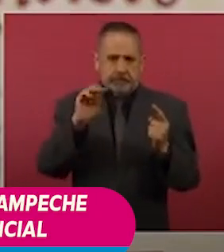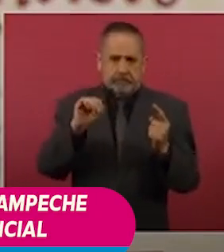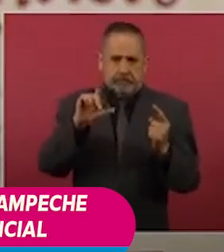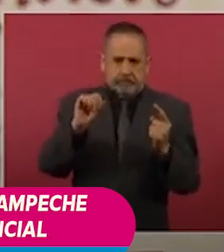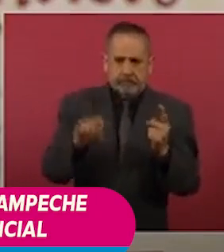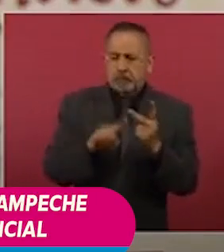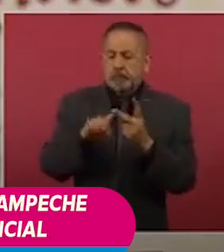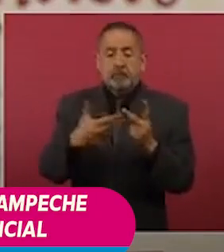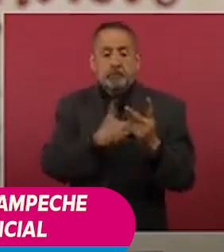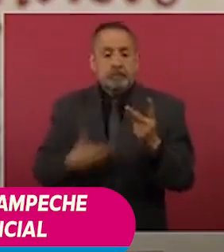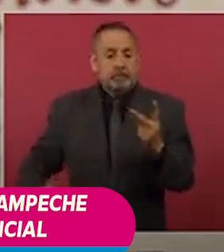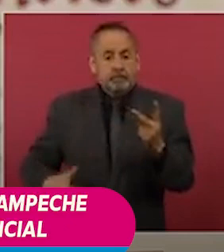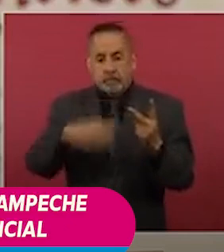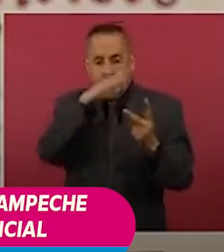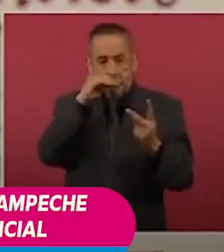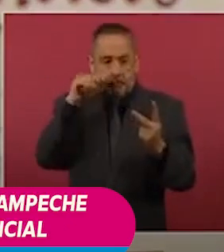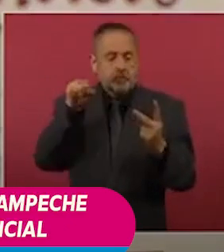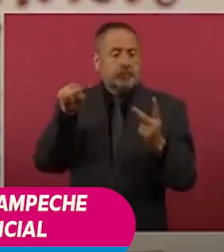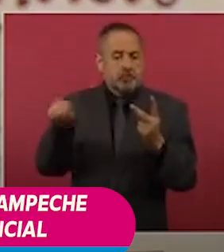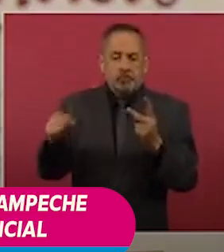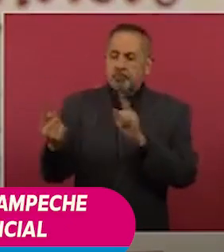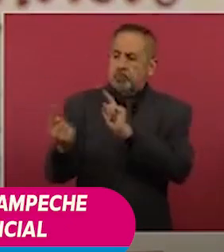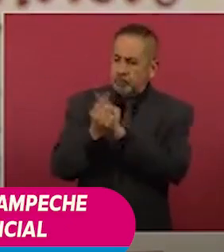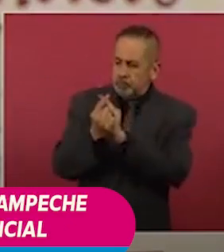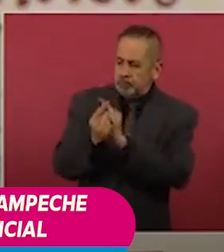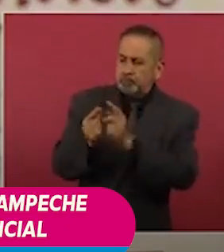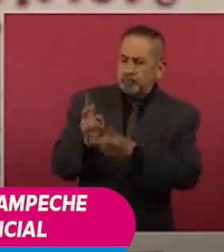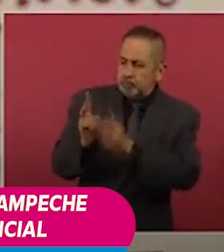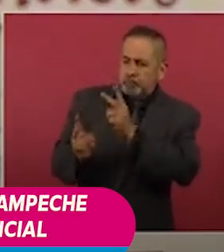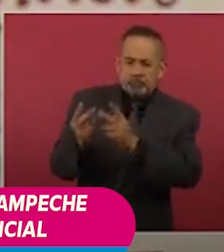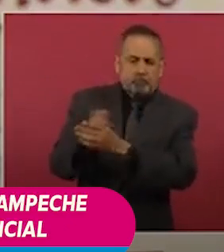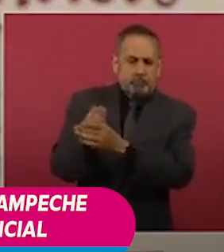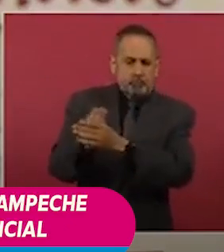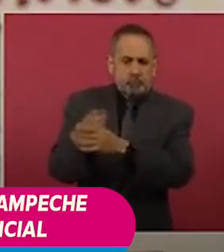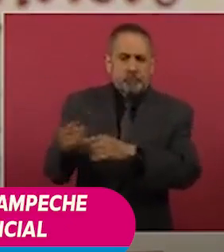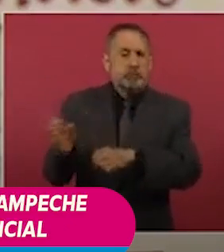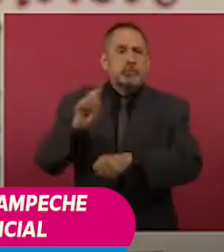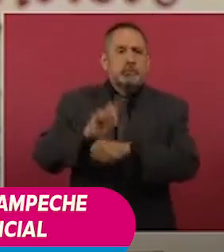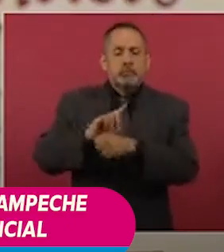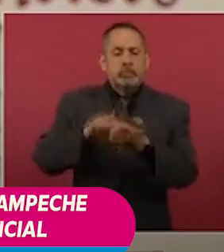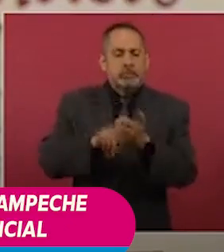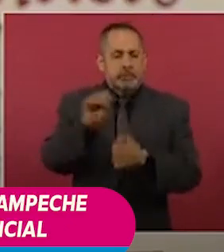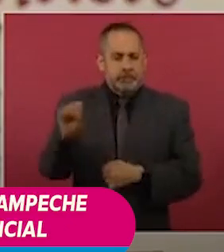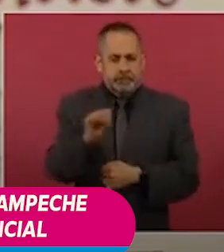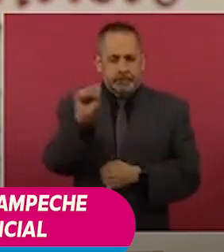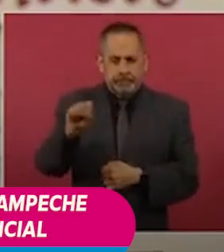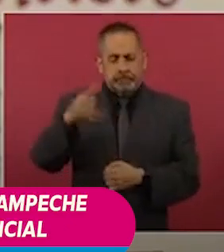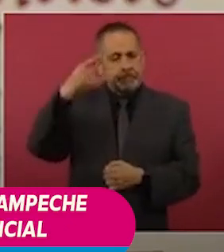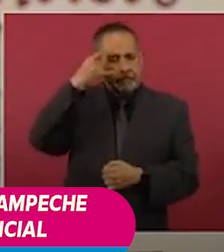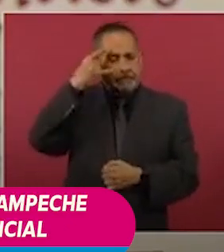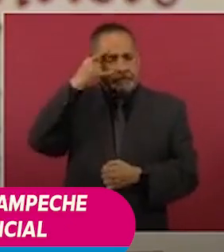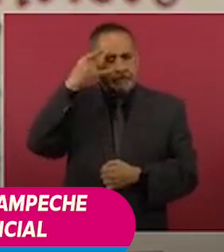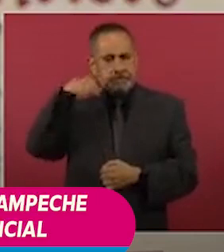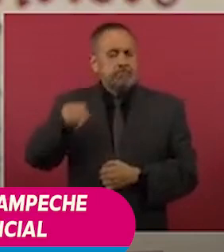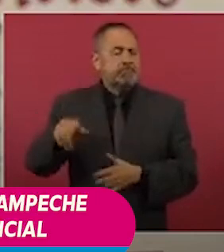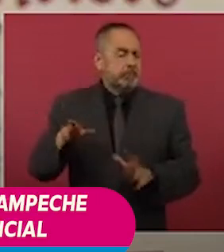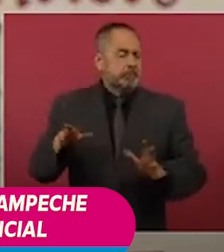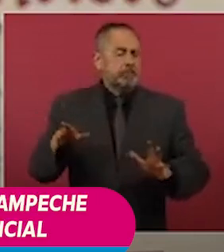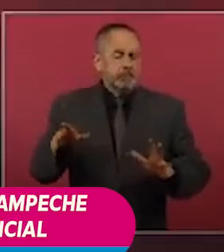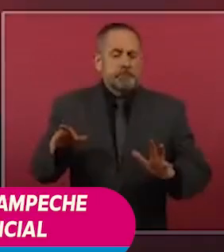y el presidente de Cuba. Esto es el día sábado en Campeche y